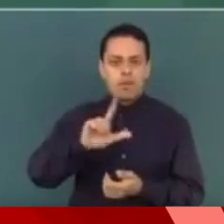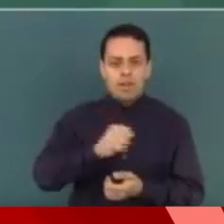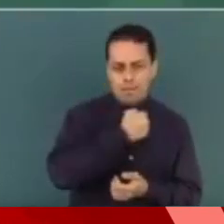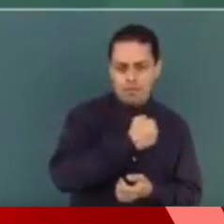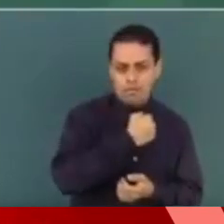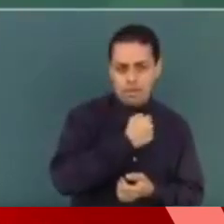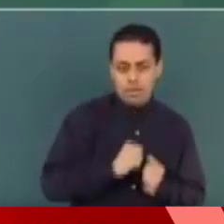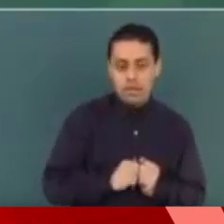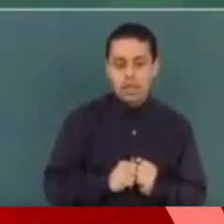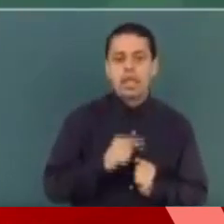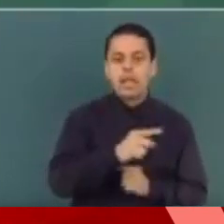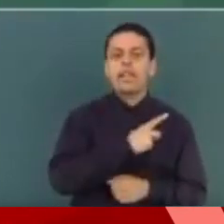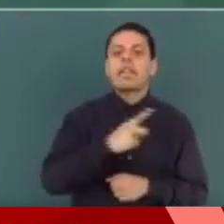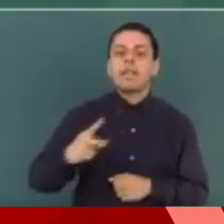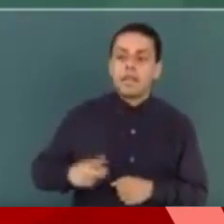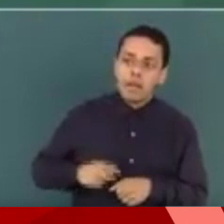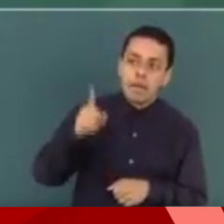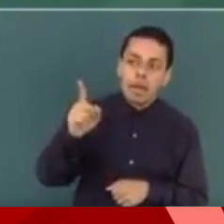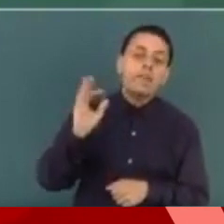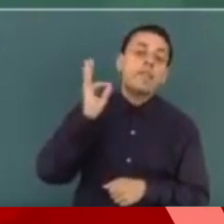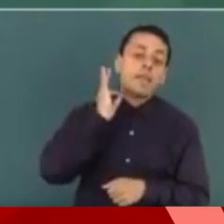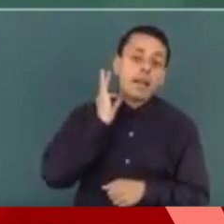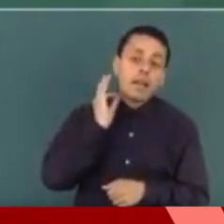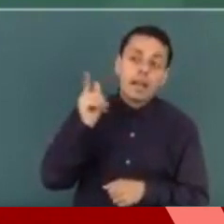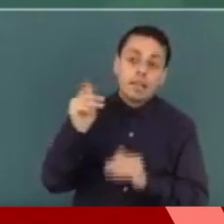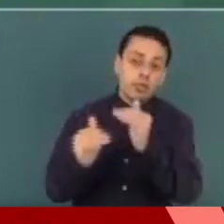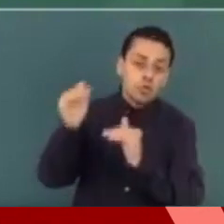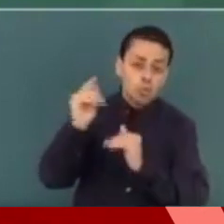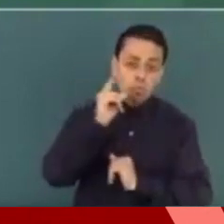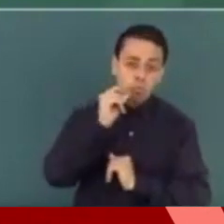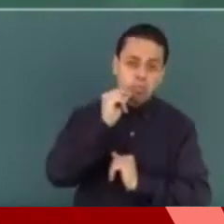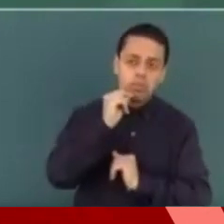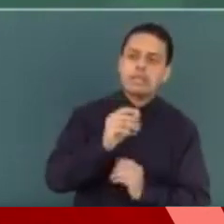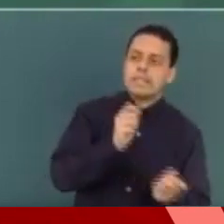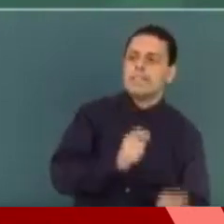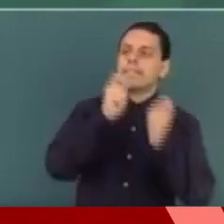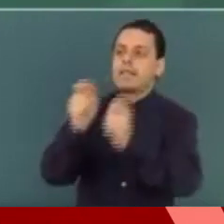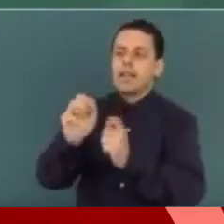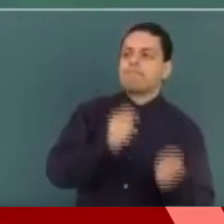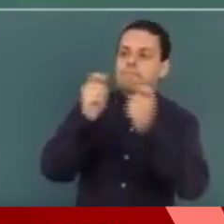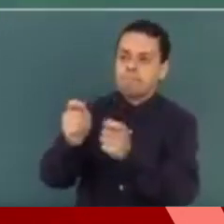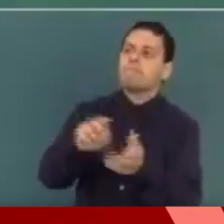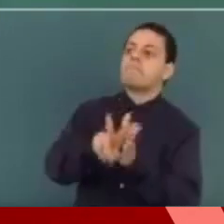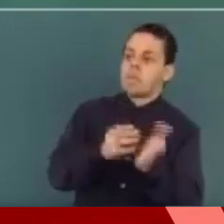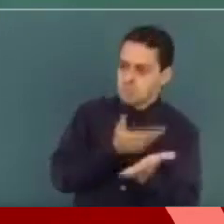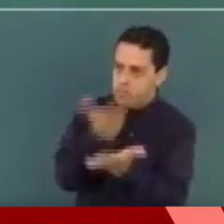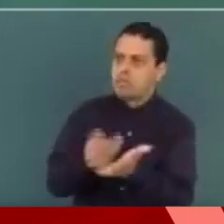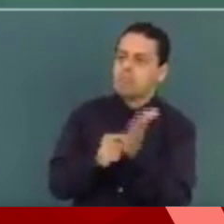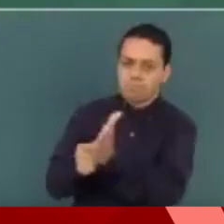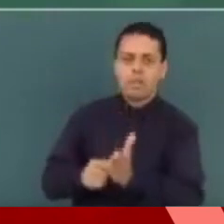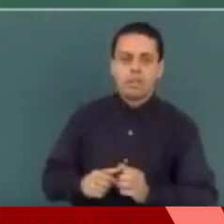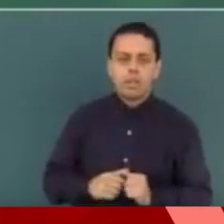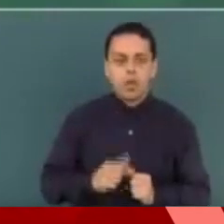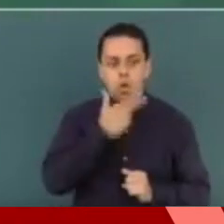entregarse a la Fiscalía General de la República, es decir, el